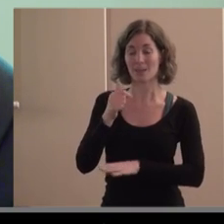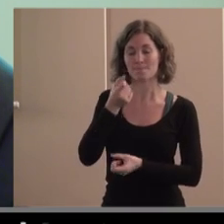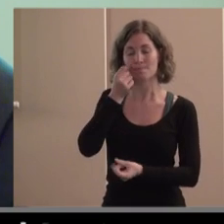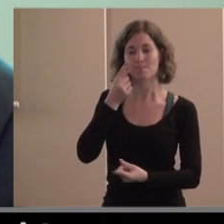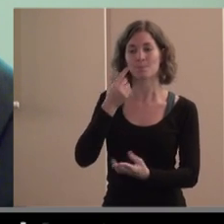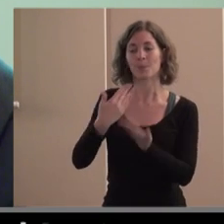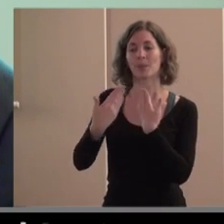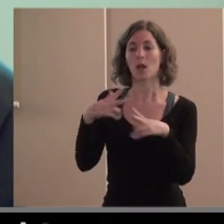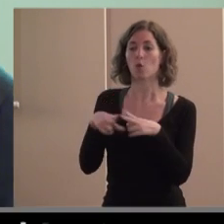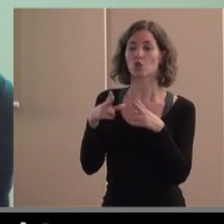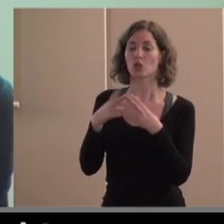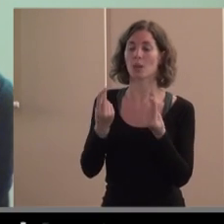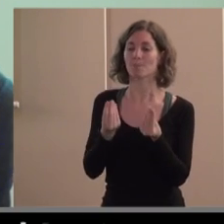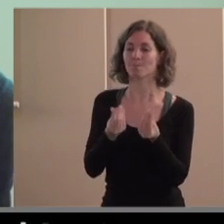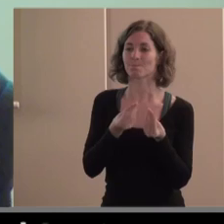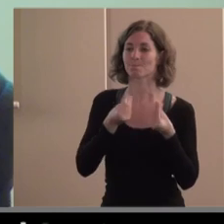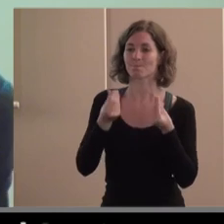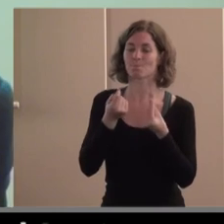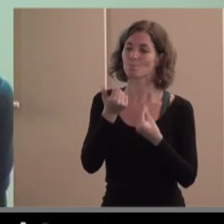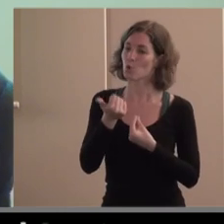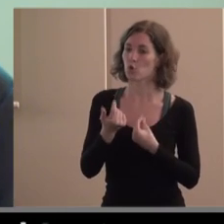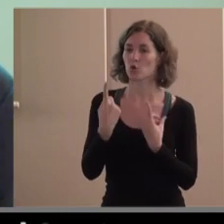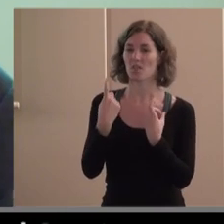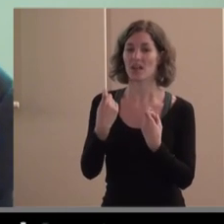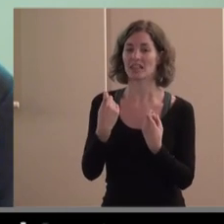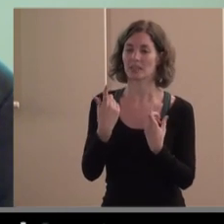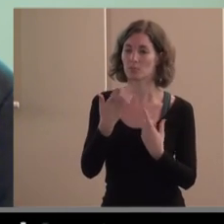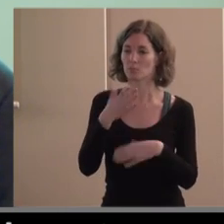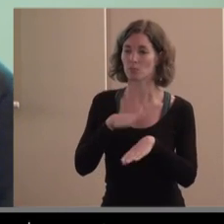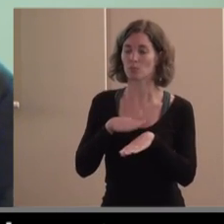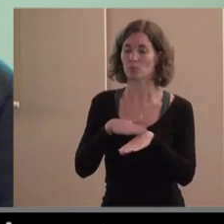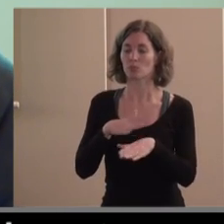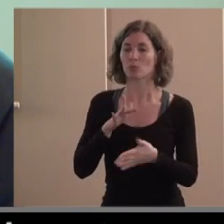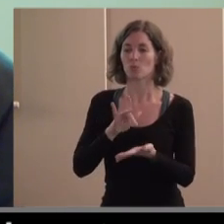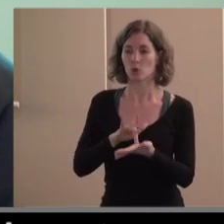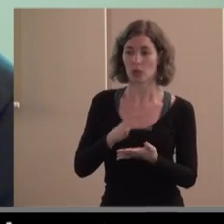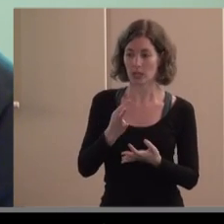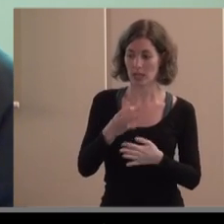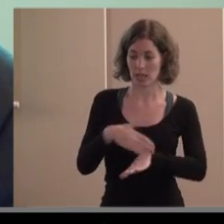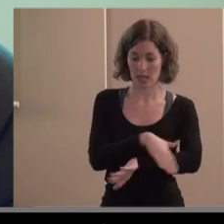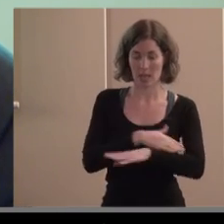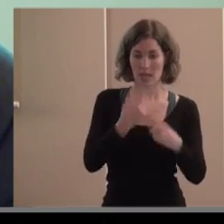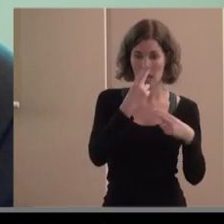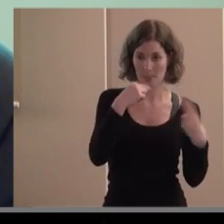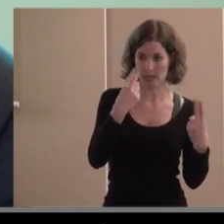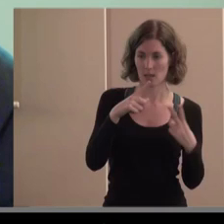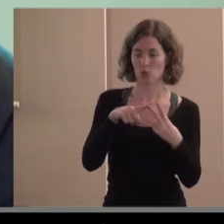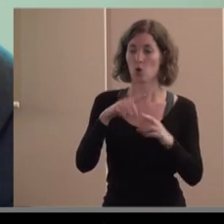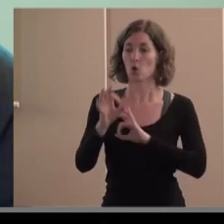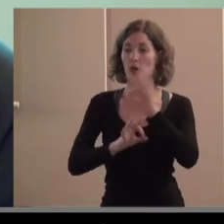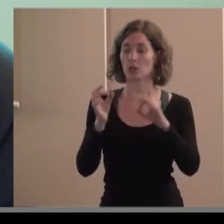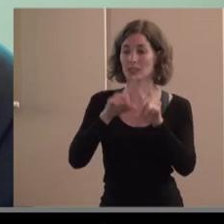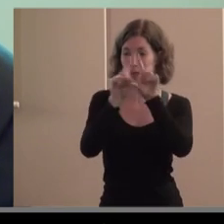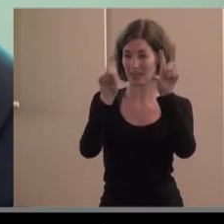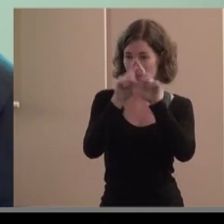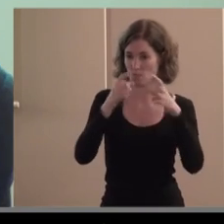no deja de estar en tres patas que es la administración las organizaciones empresariales las